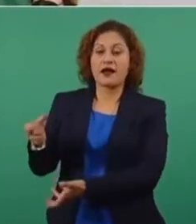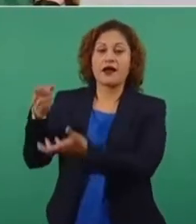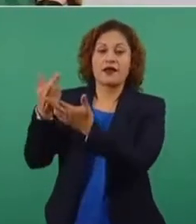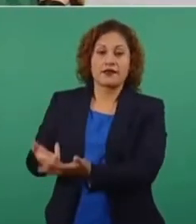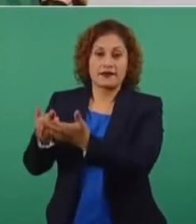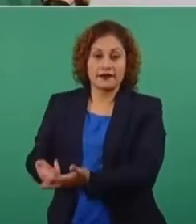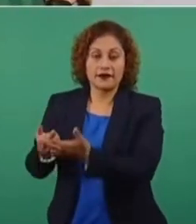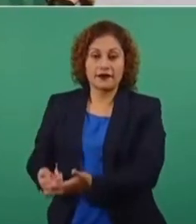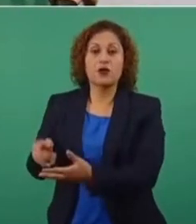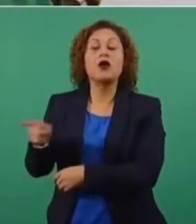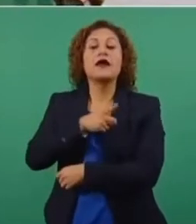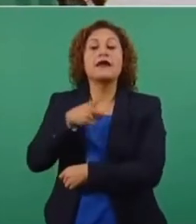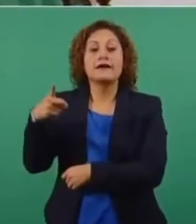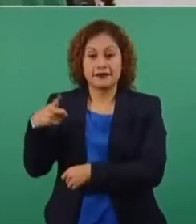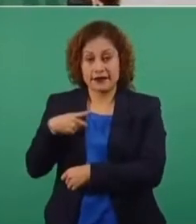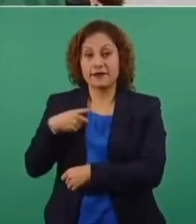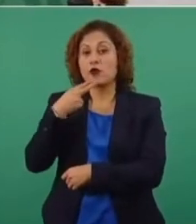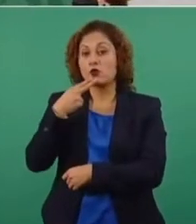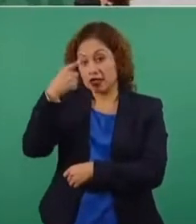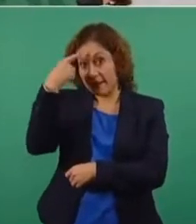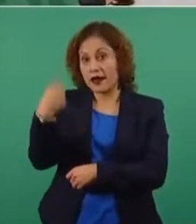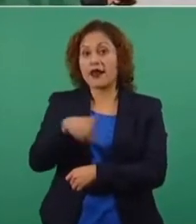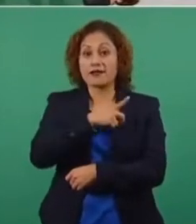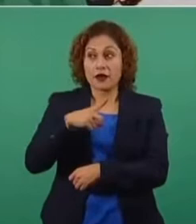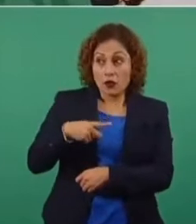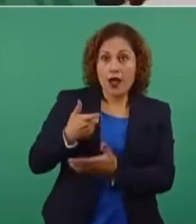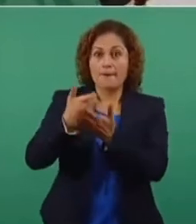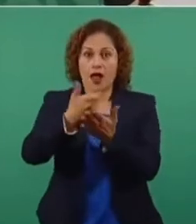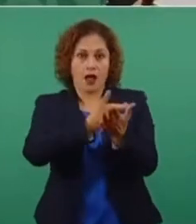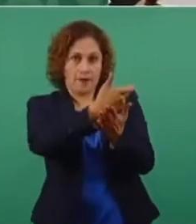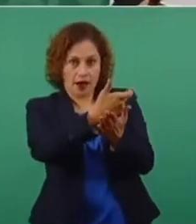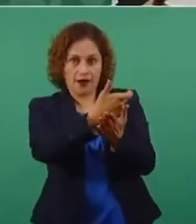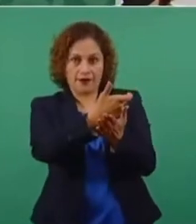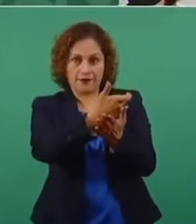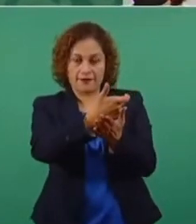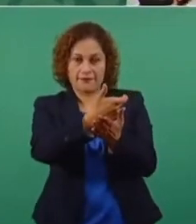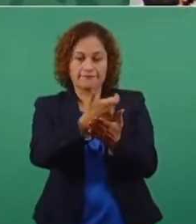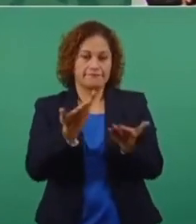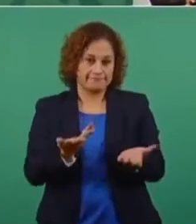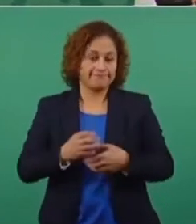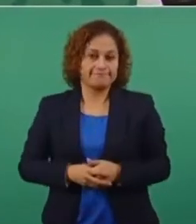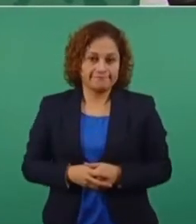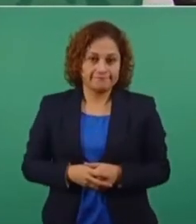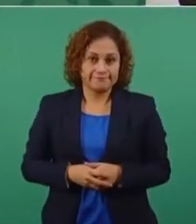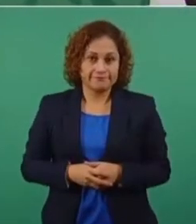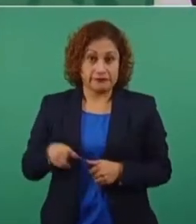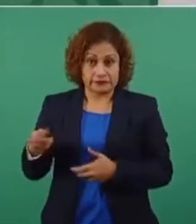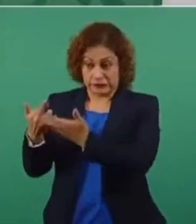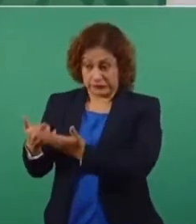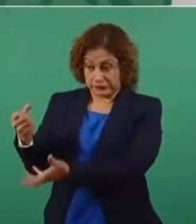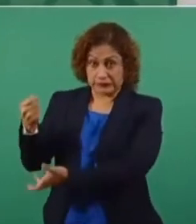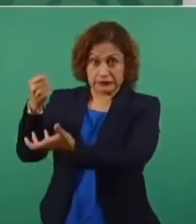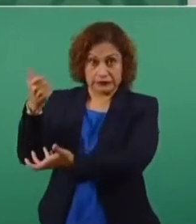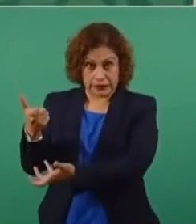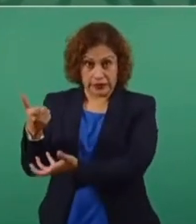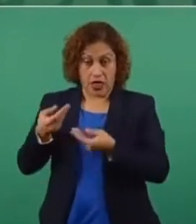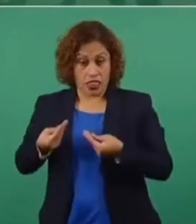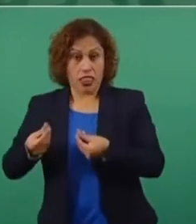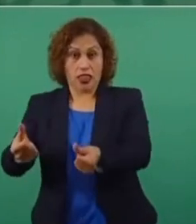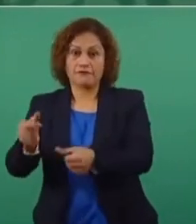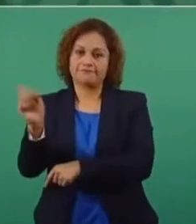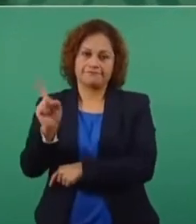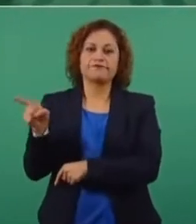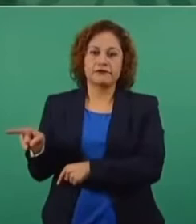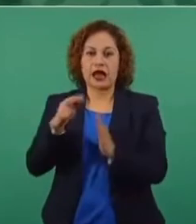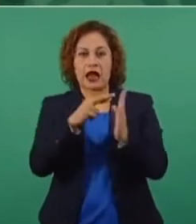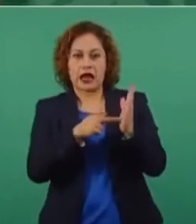debe de utilizar en pago de deuda. O no es para que se derroche. Y pagar deuda